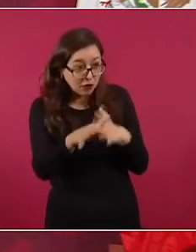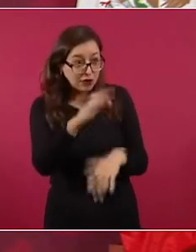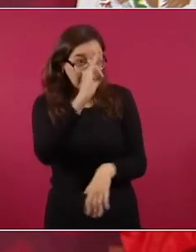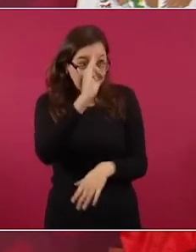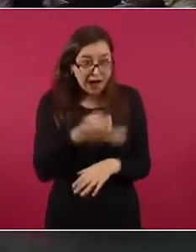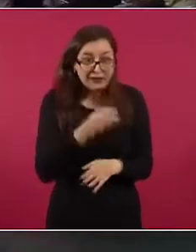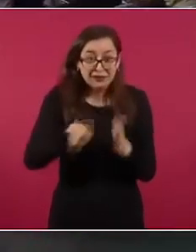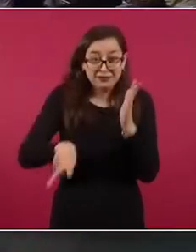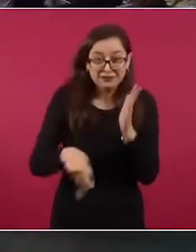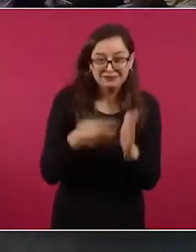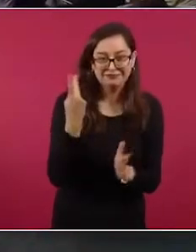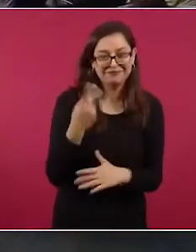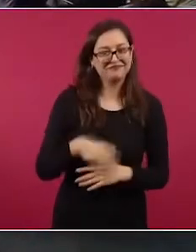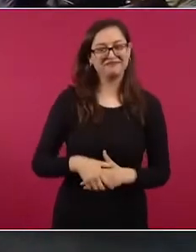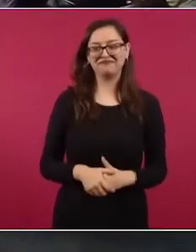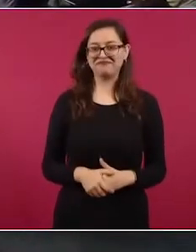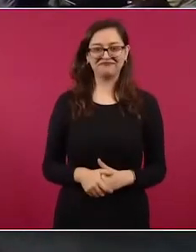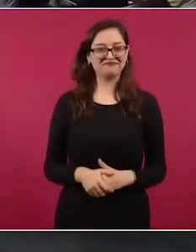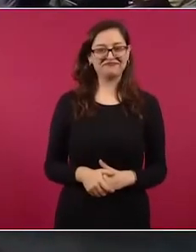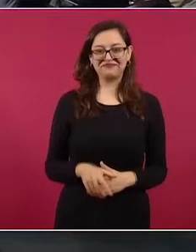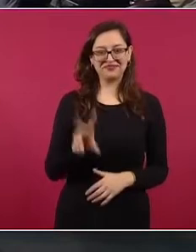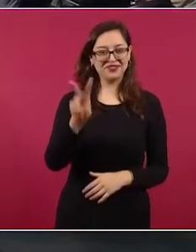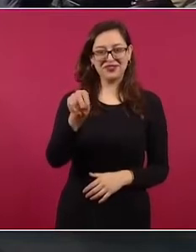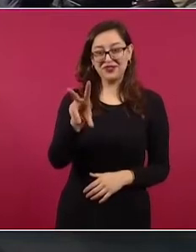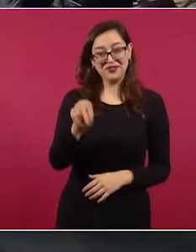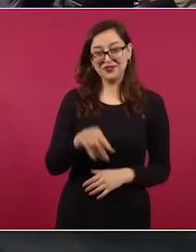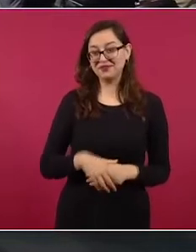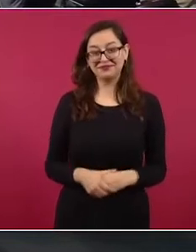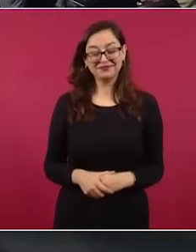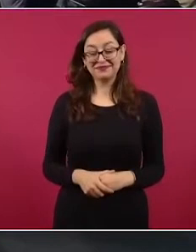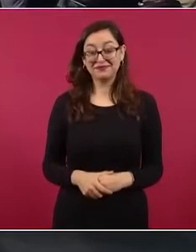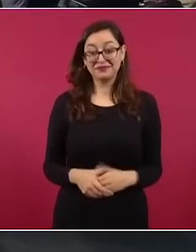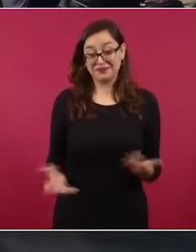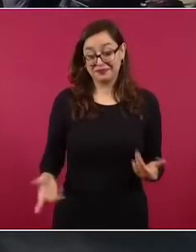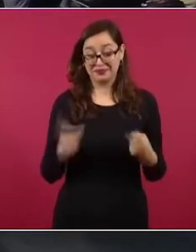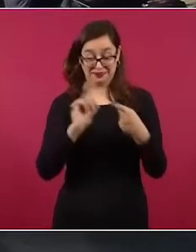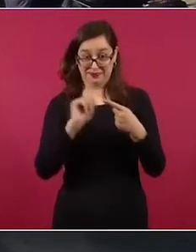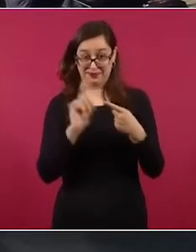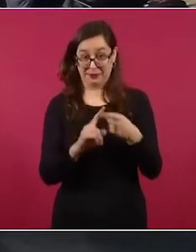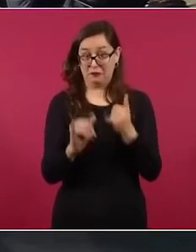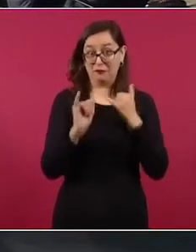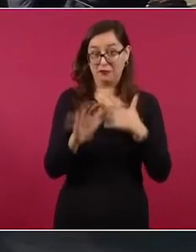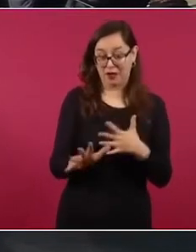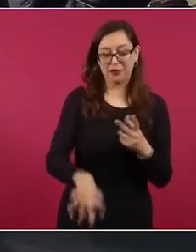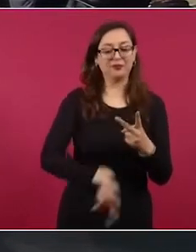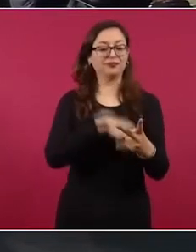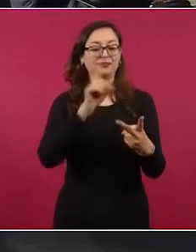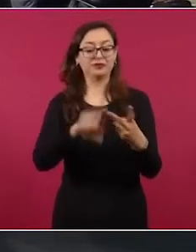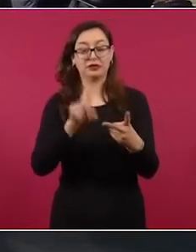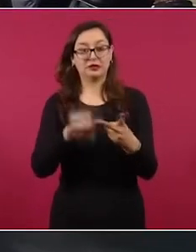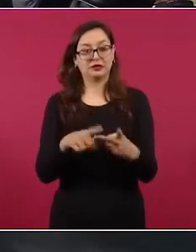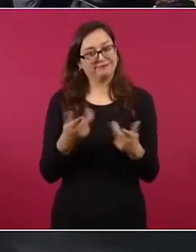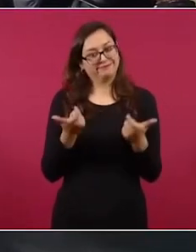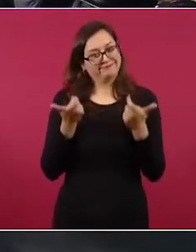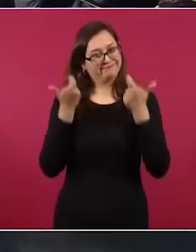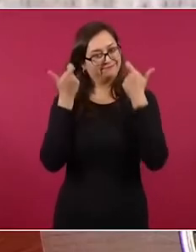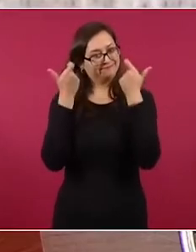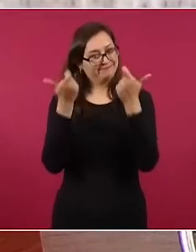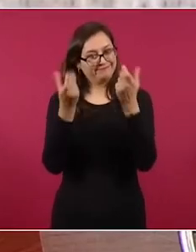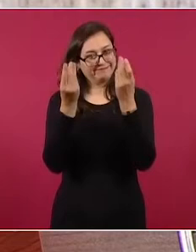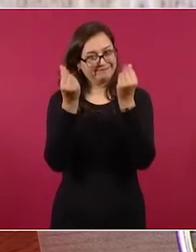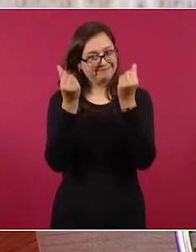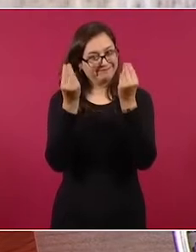el dinero, porque la